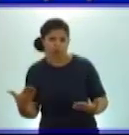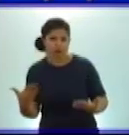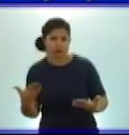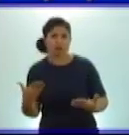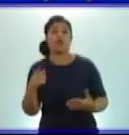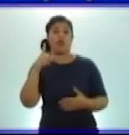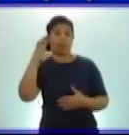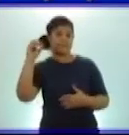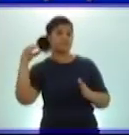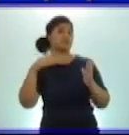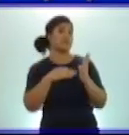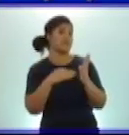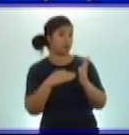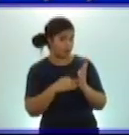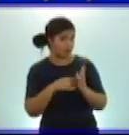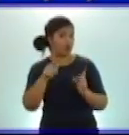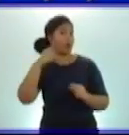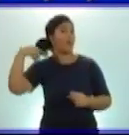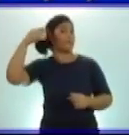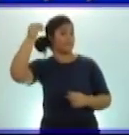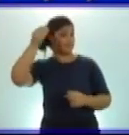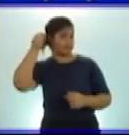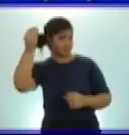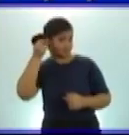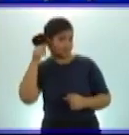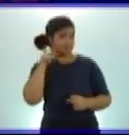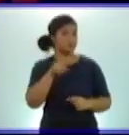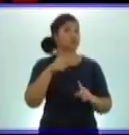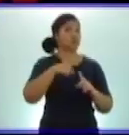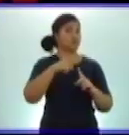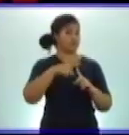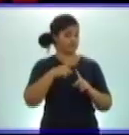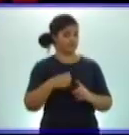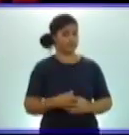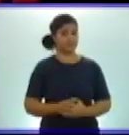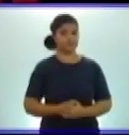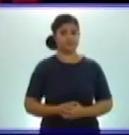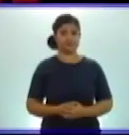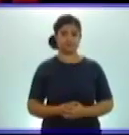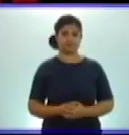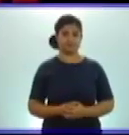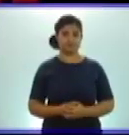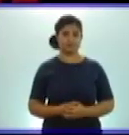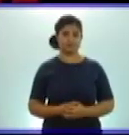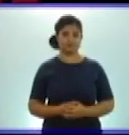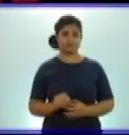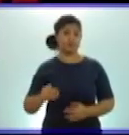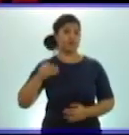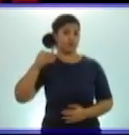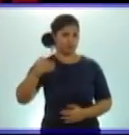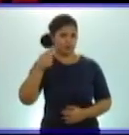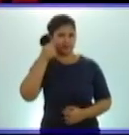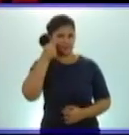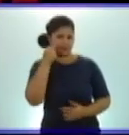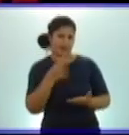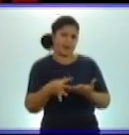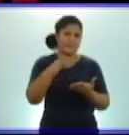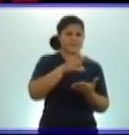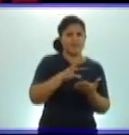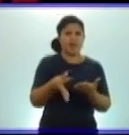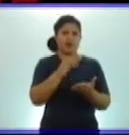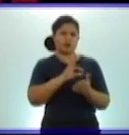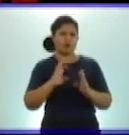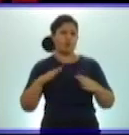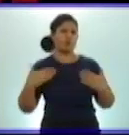lo ejerciten. Dentro de un ratito les vamos a estar dando las páginas donde ustedes tienen, ubicamos estos